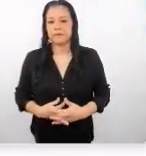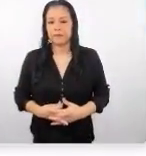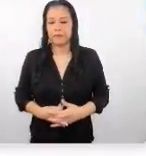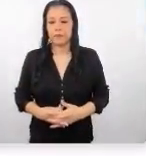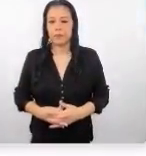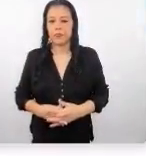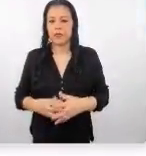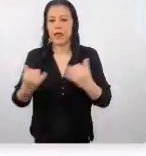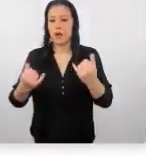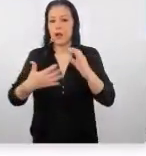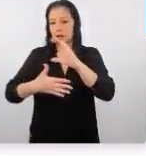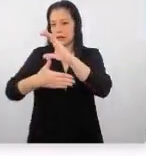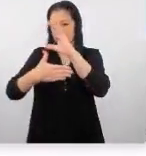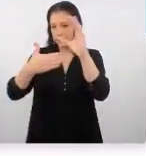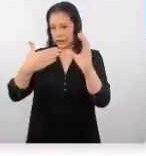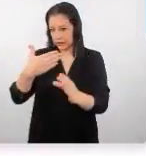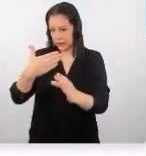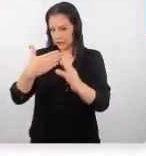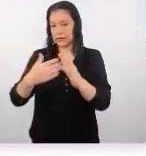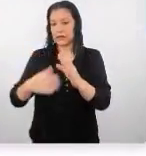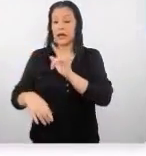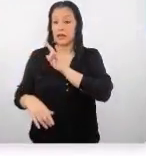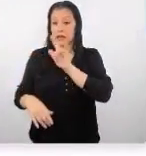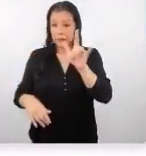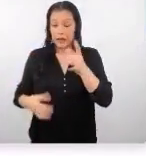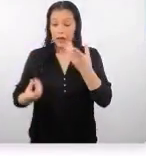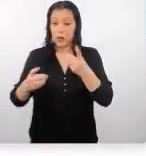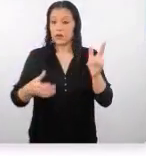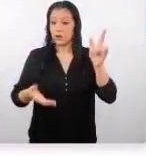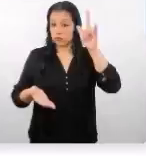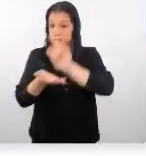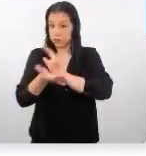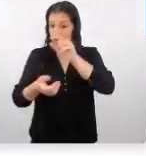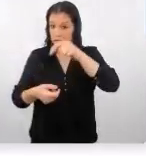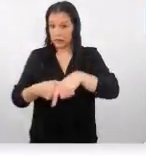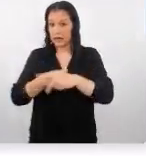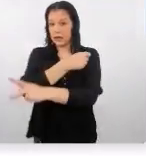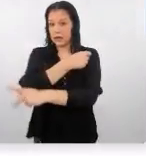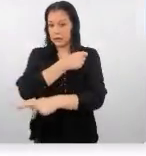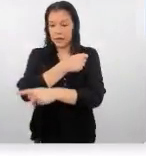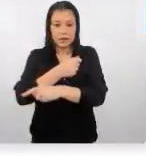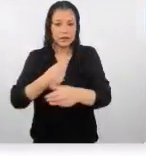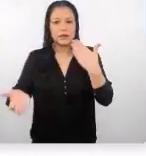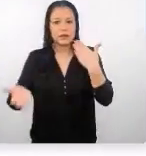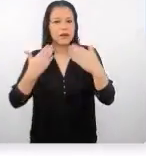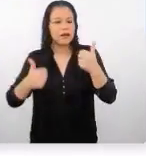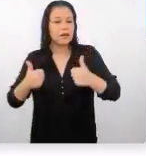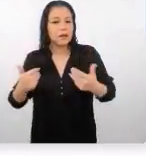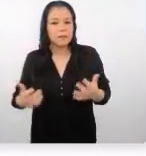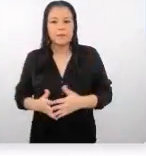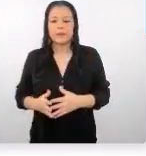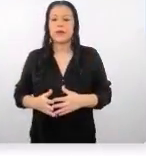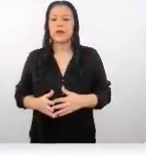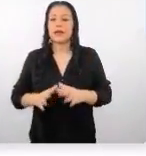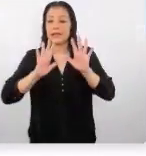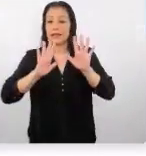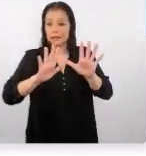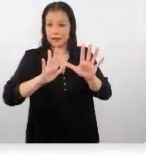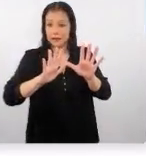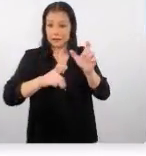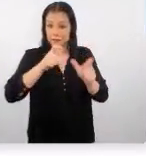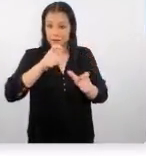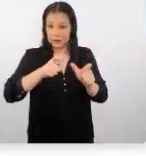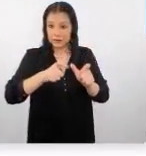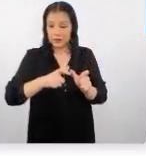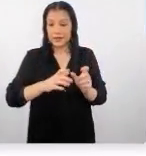Sobre las características del viaje cuando visitan nuestro país, de hecho estamos hablando que seis de cada diez le estaría